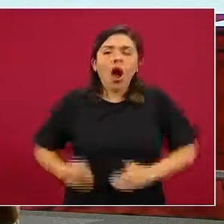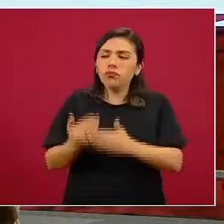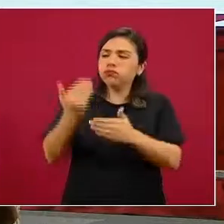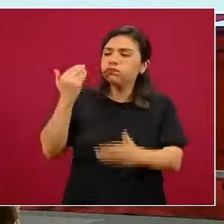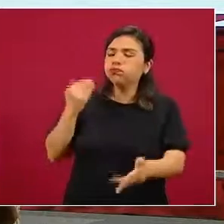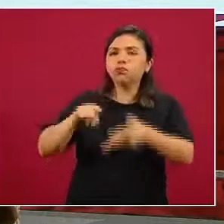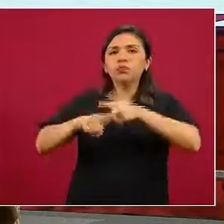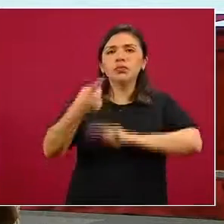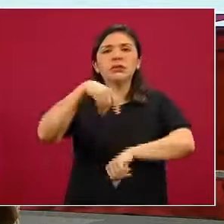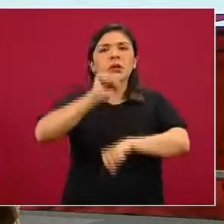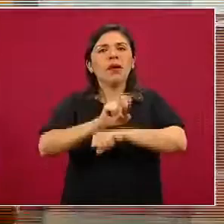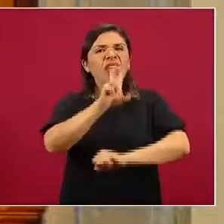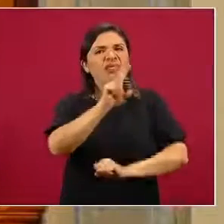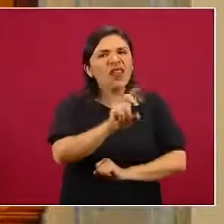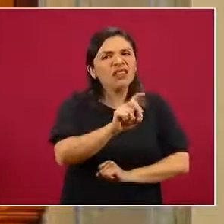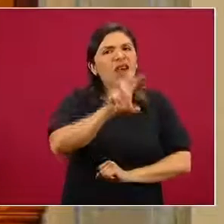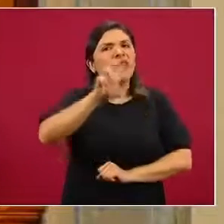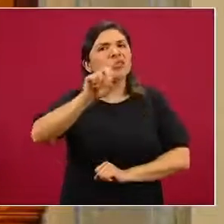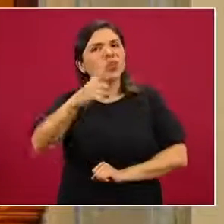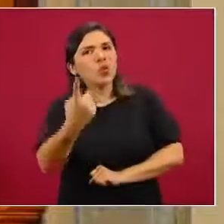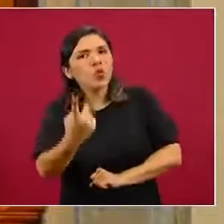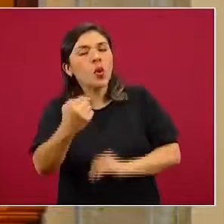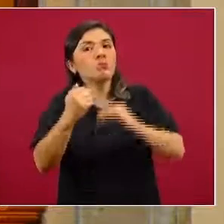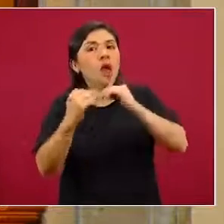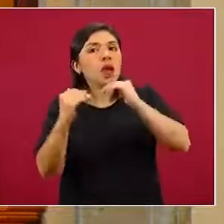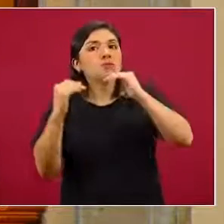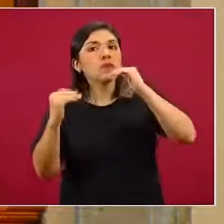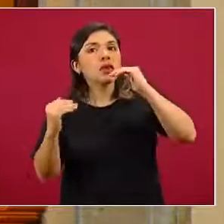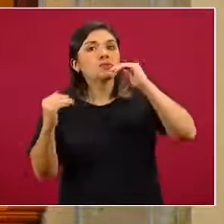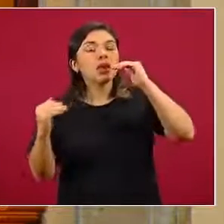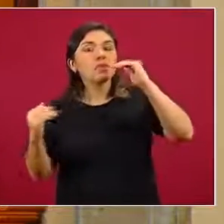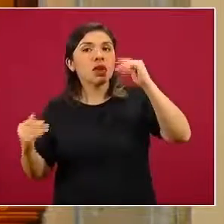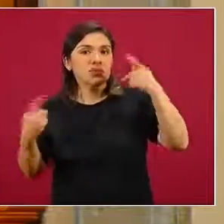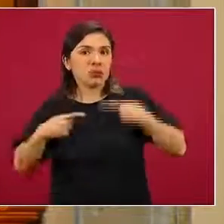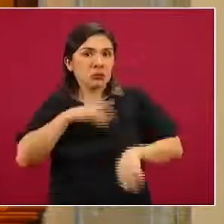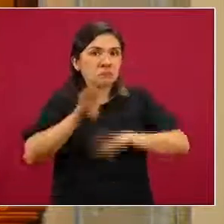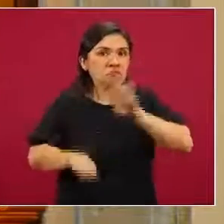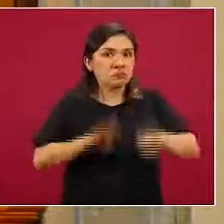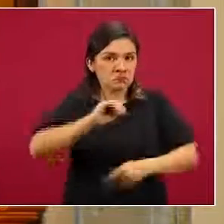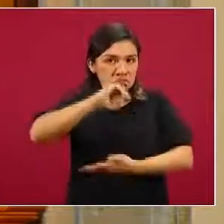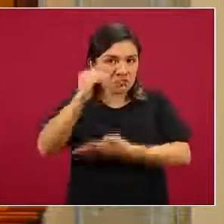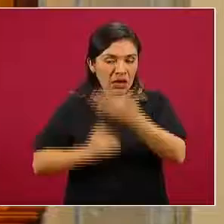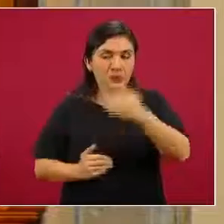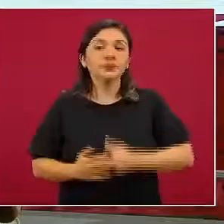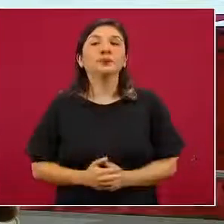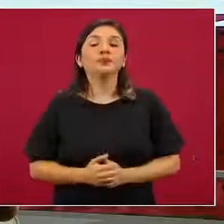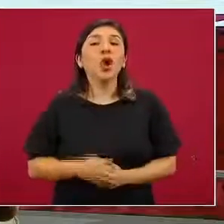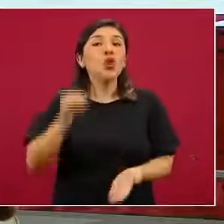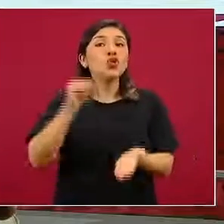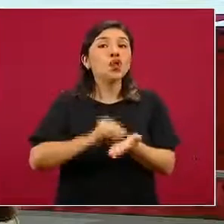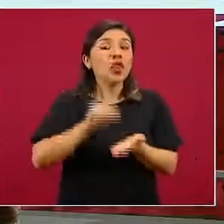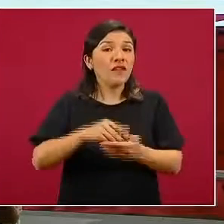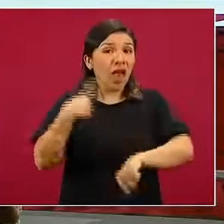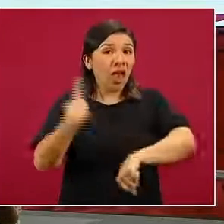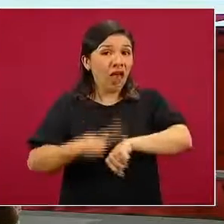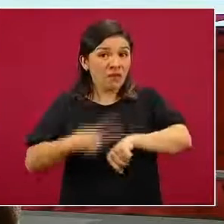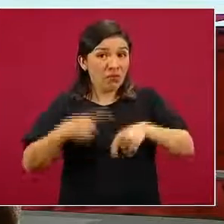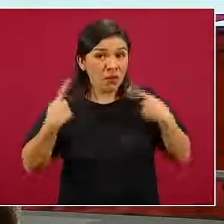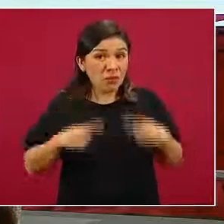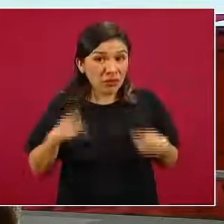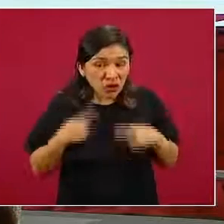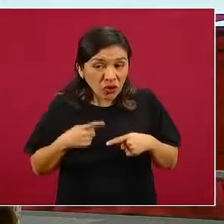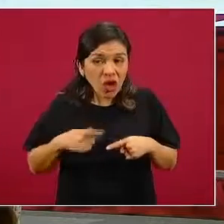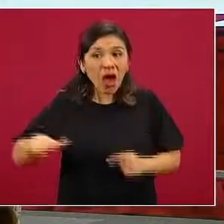la semana 30-31 para efecto de la ocurrencia de estas defunciones. casos activos estimados, es decir,